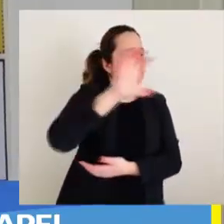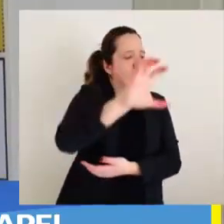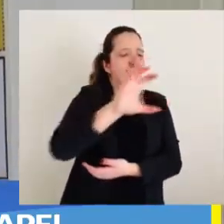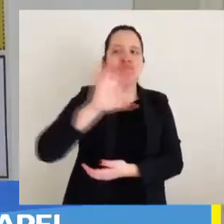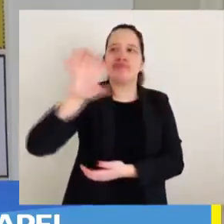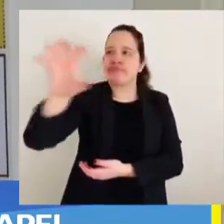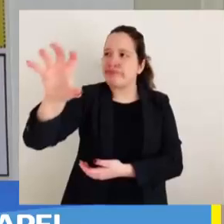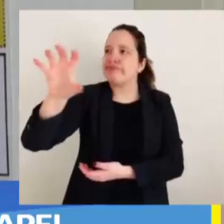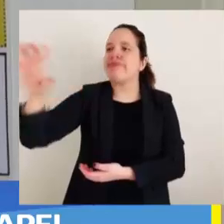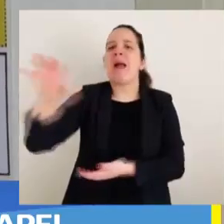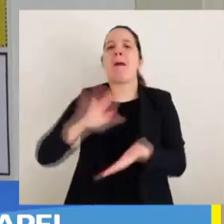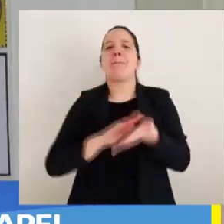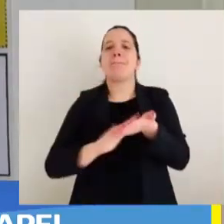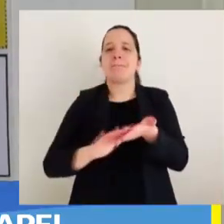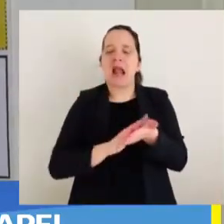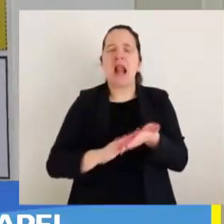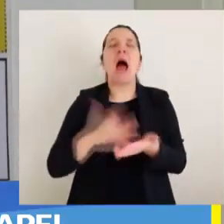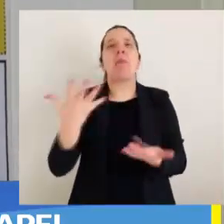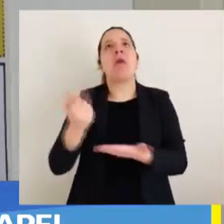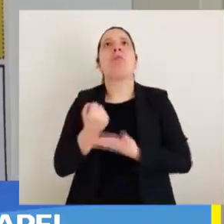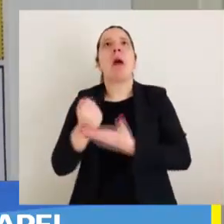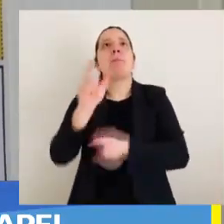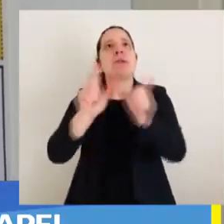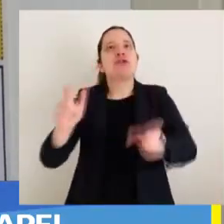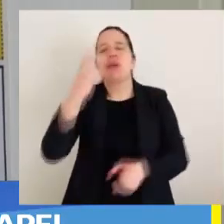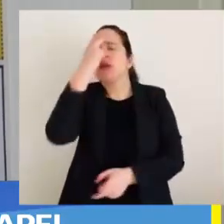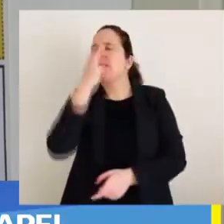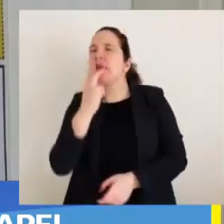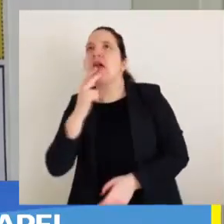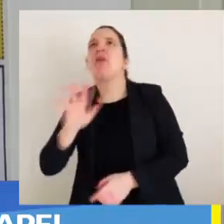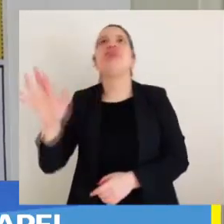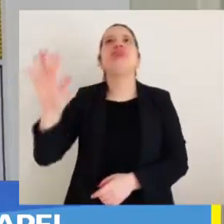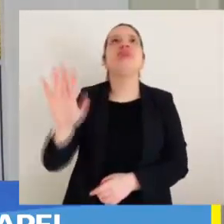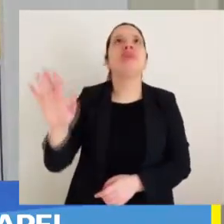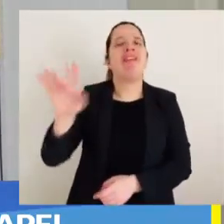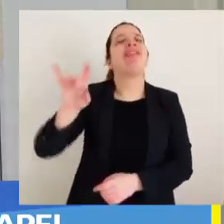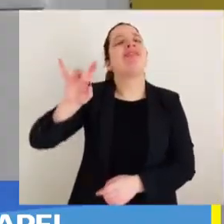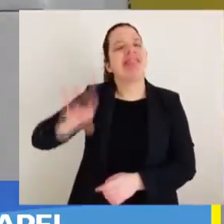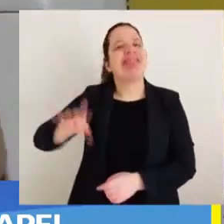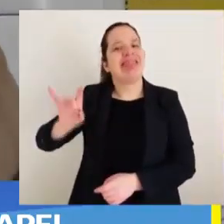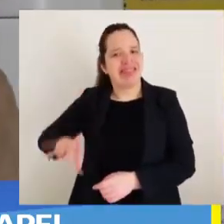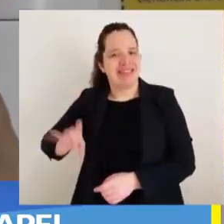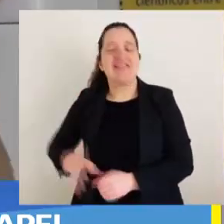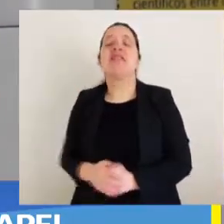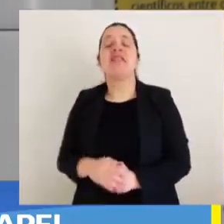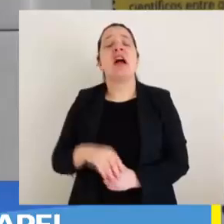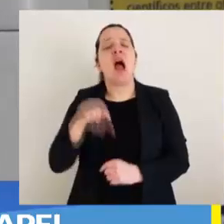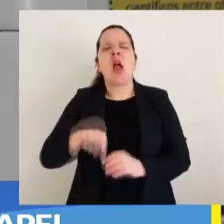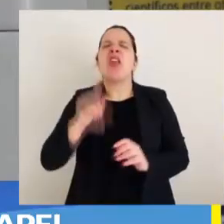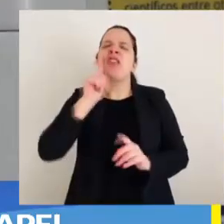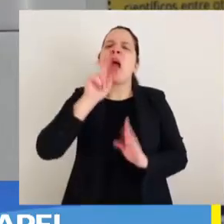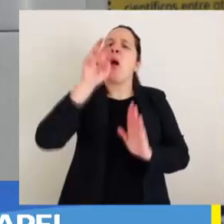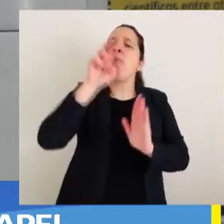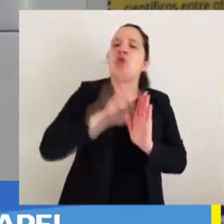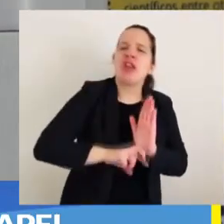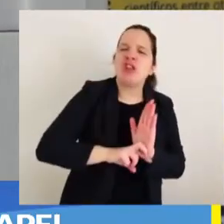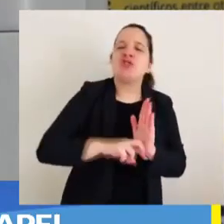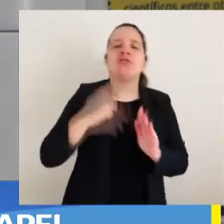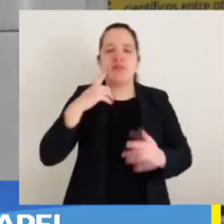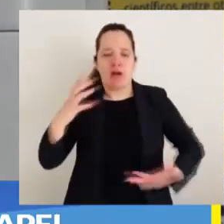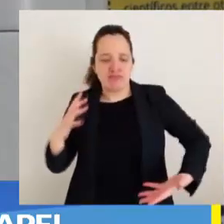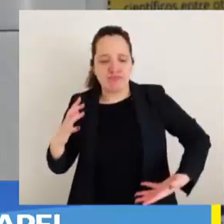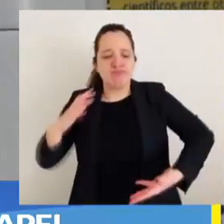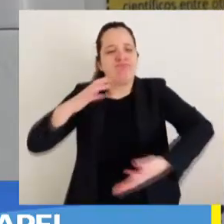beneficiando a sus usuarios con discapacidad visual. Esta acción forma parte del proyecto Co-Construyendo Espacios